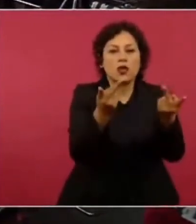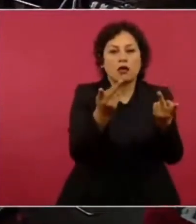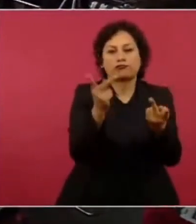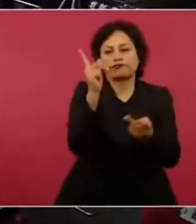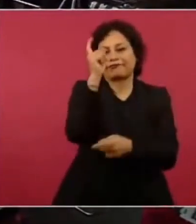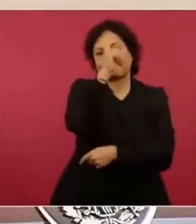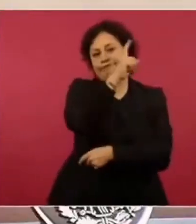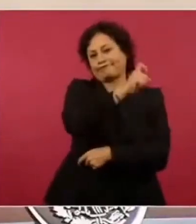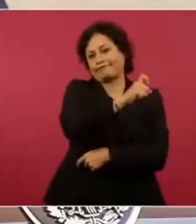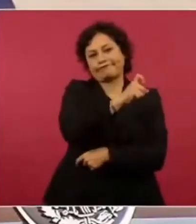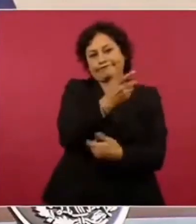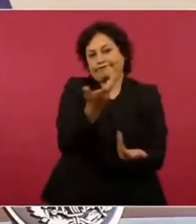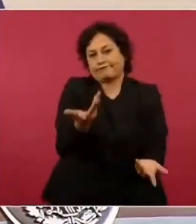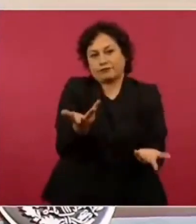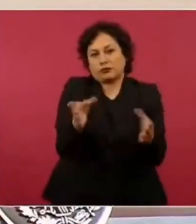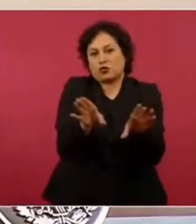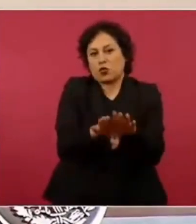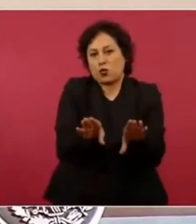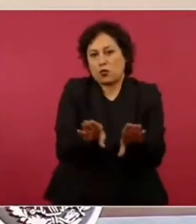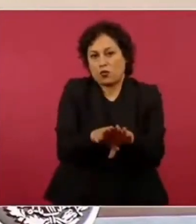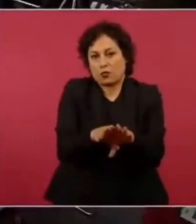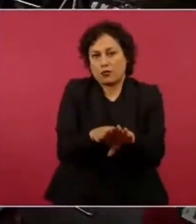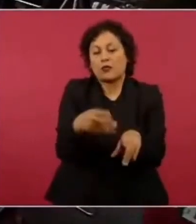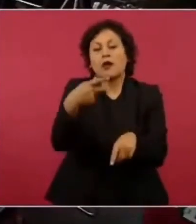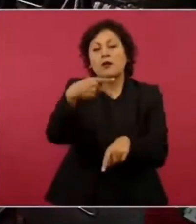pero de todas formas mismo